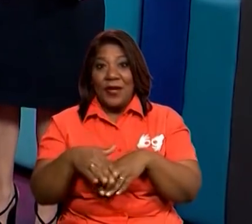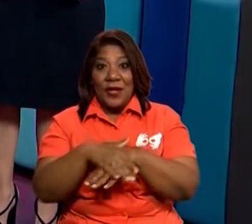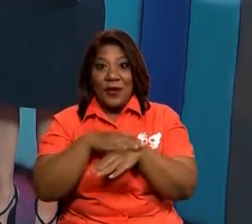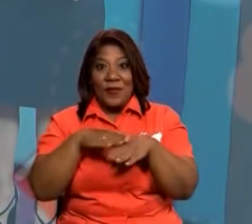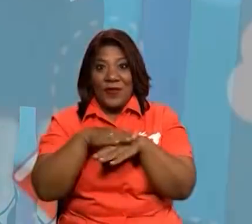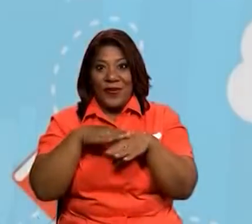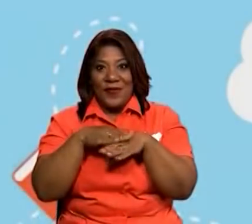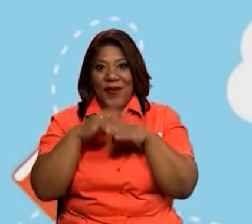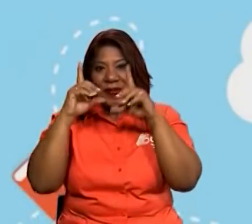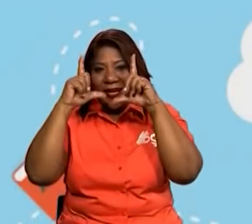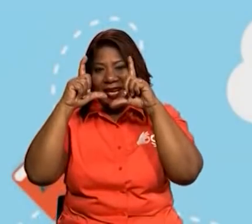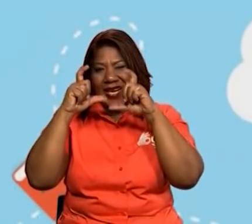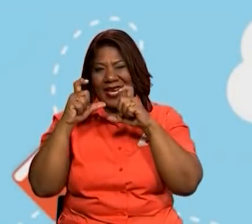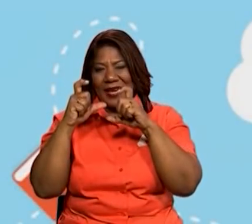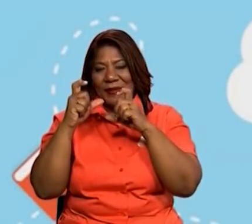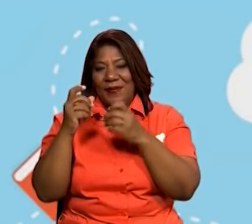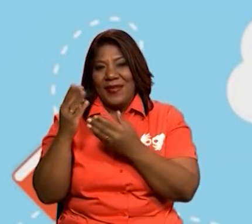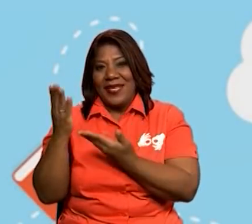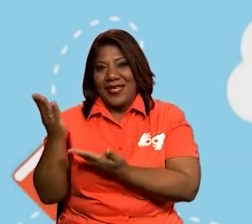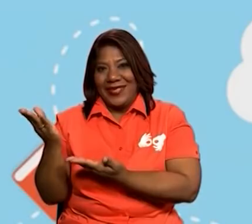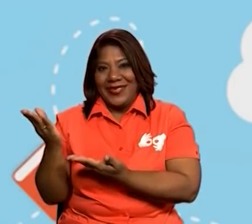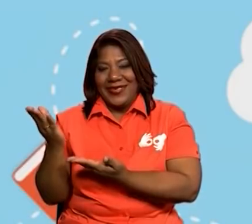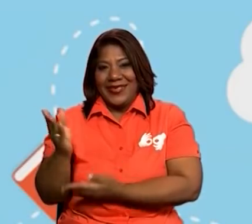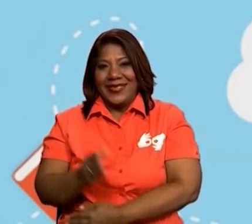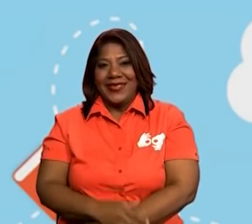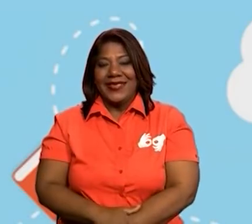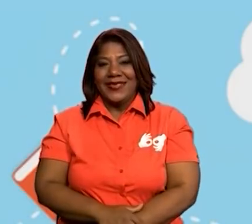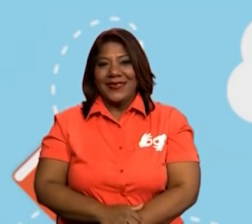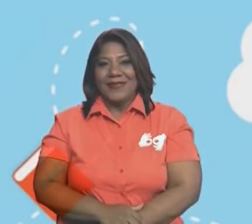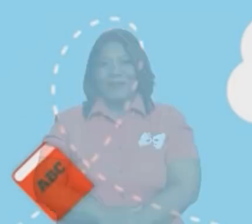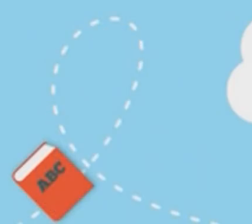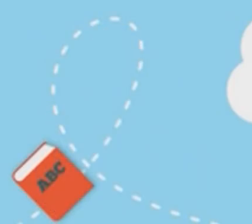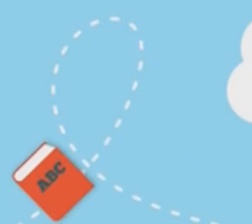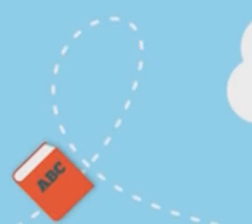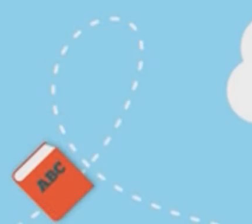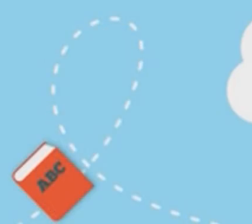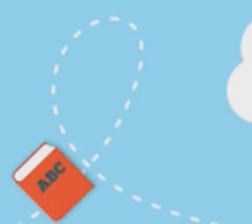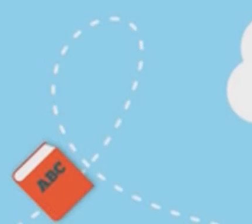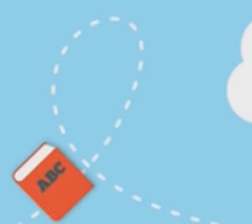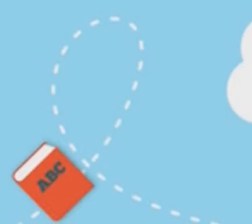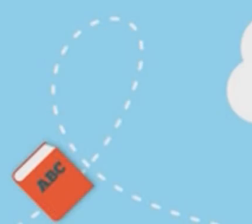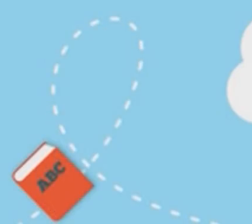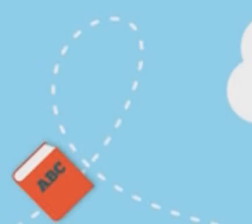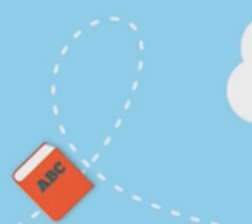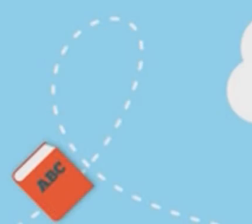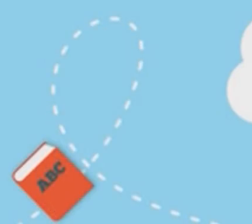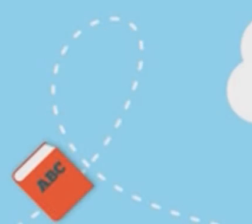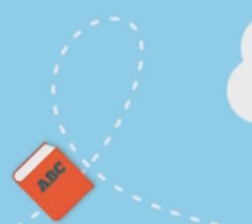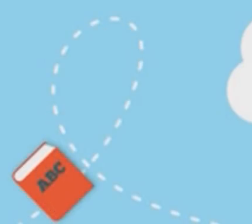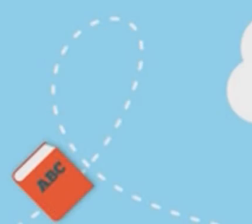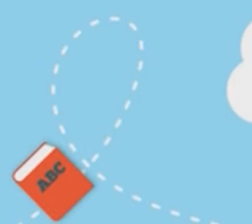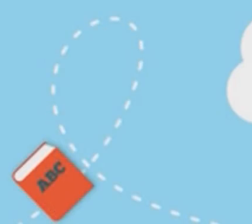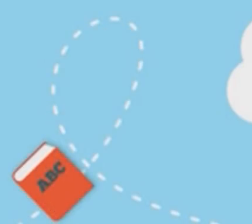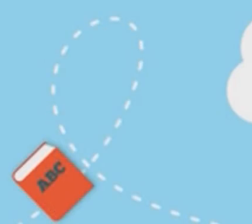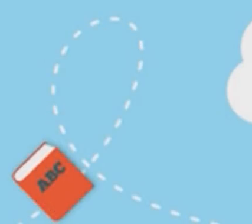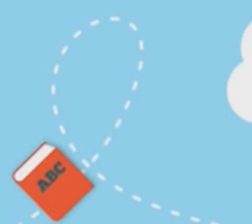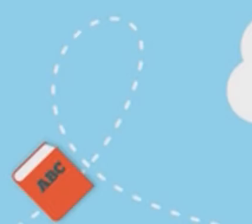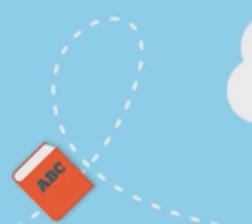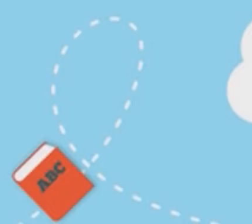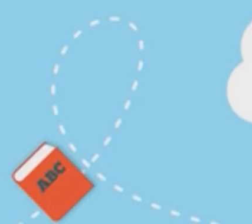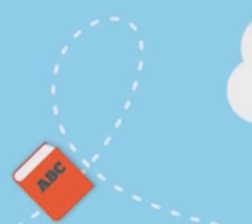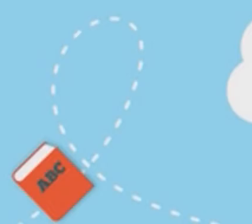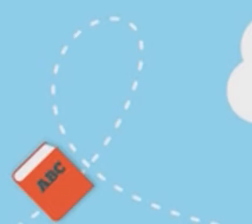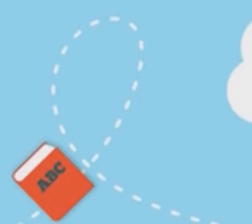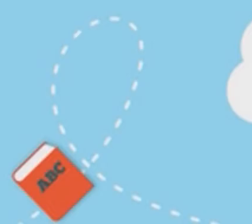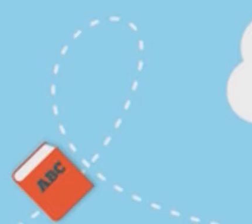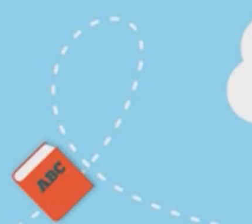tomen un Captur y el taller que está aquí al lado de la anécdota van a desarrollarlo en casa. Y pueden crear